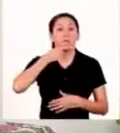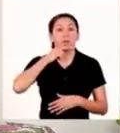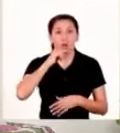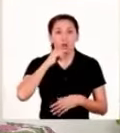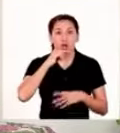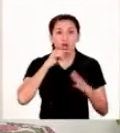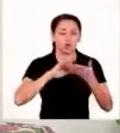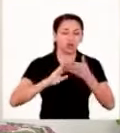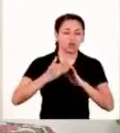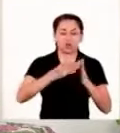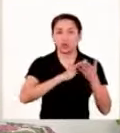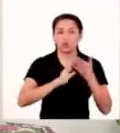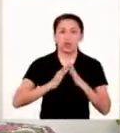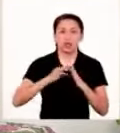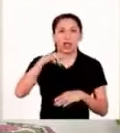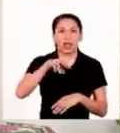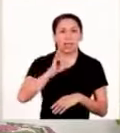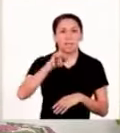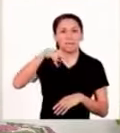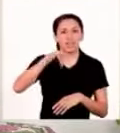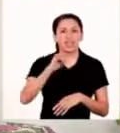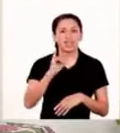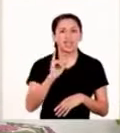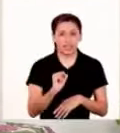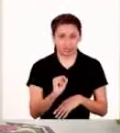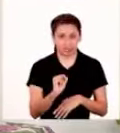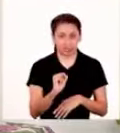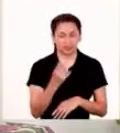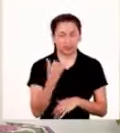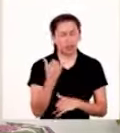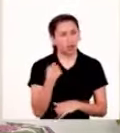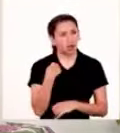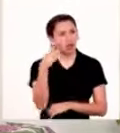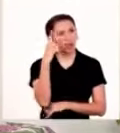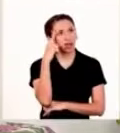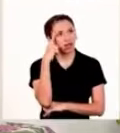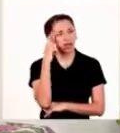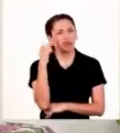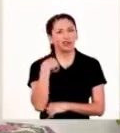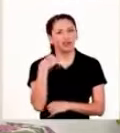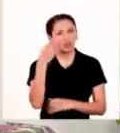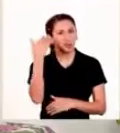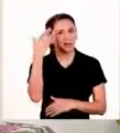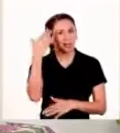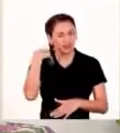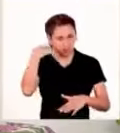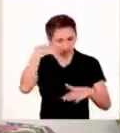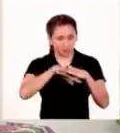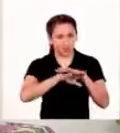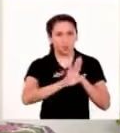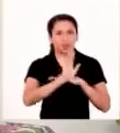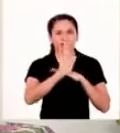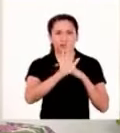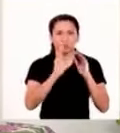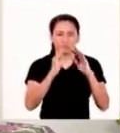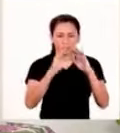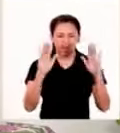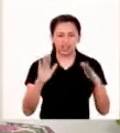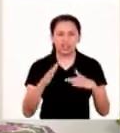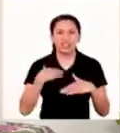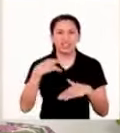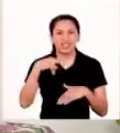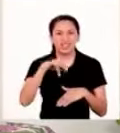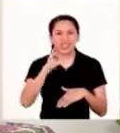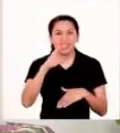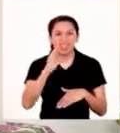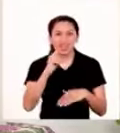la Mujer y Poblaciones Vulnerables, el MIM. Y ahora te lo recuerdo, una vez entré a su página web para buscar una tarea